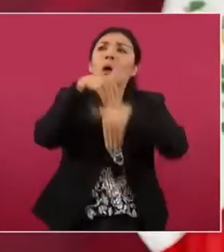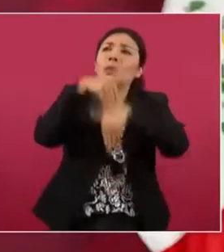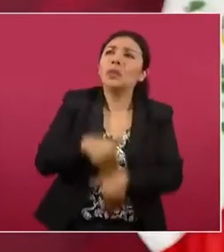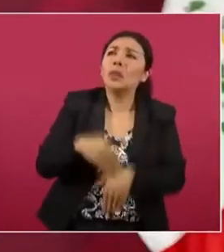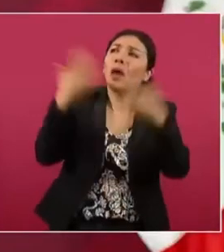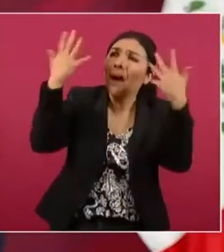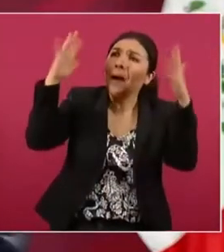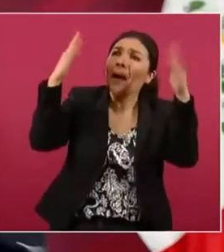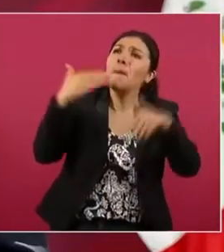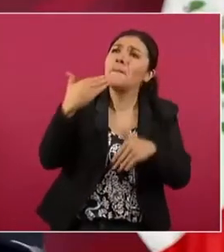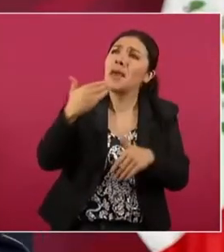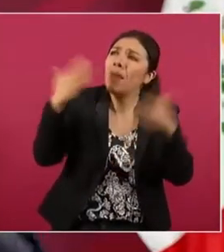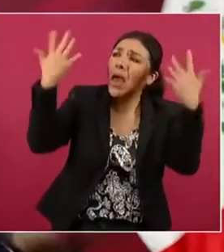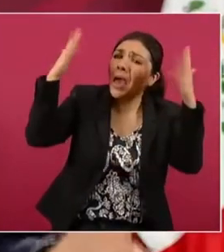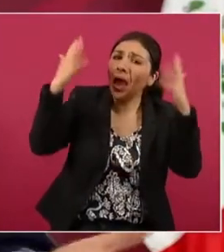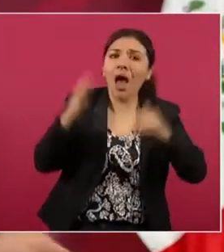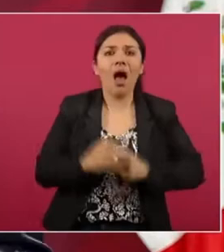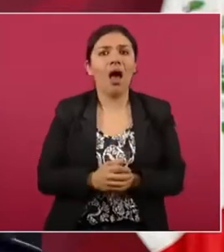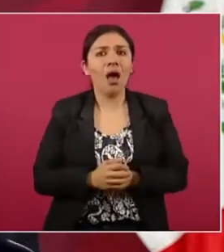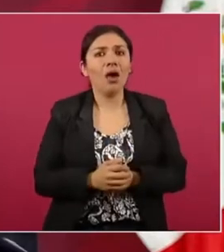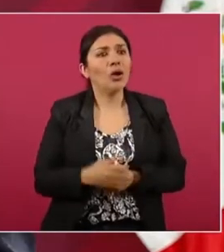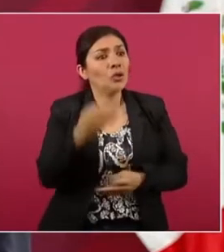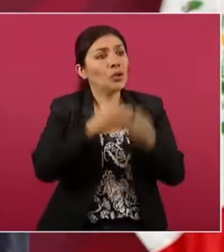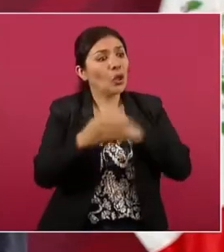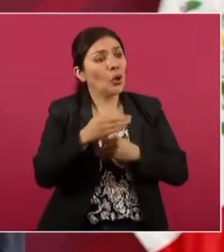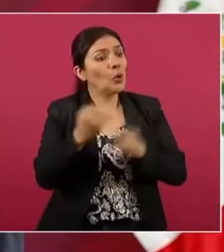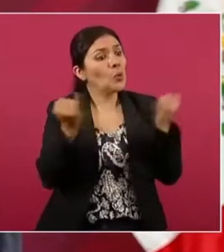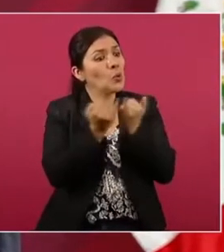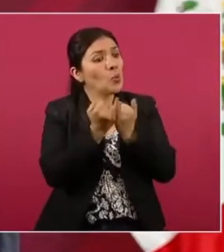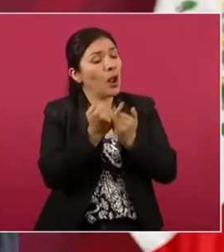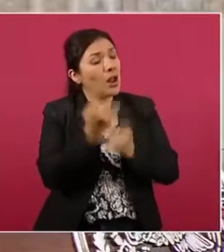si todos queman incienso,